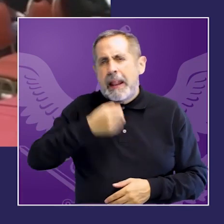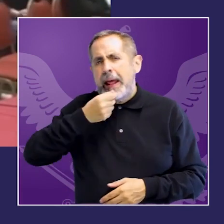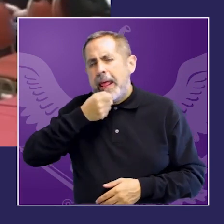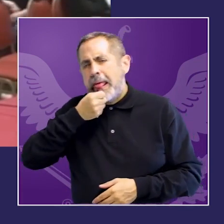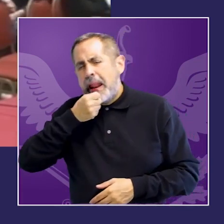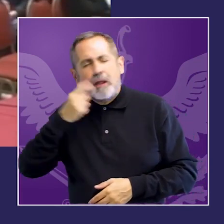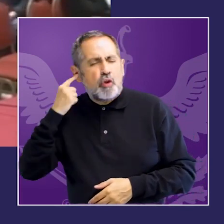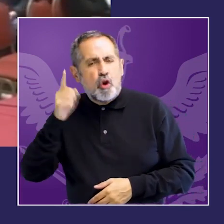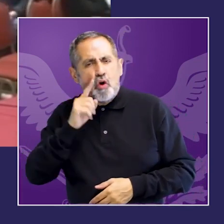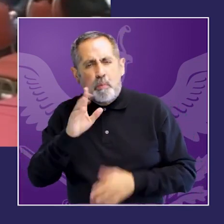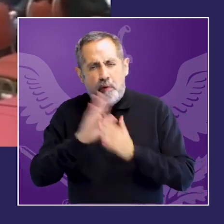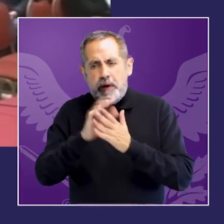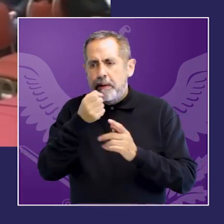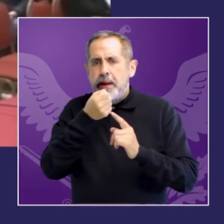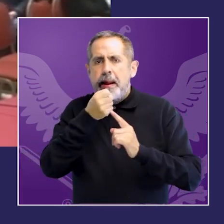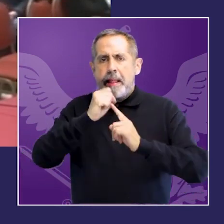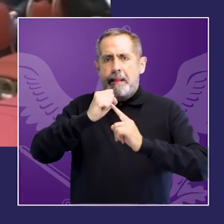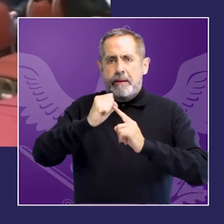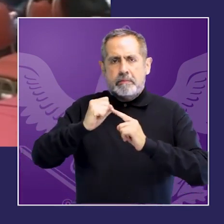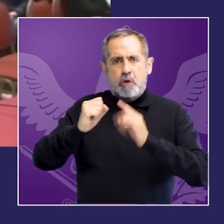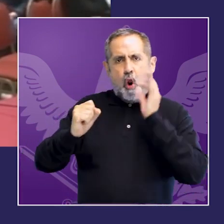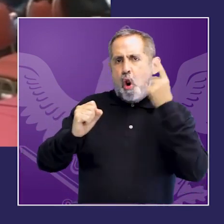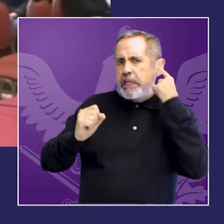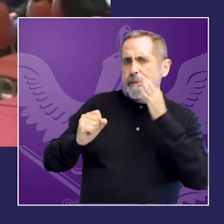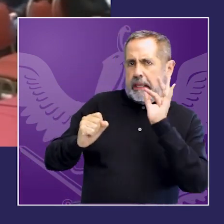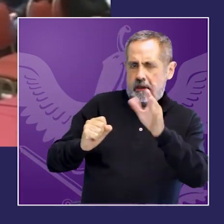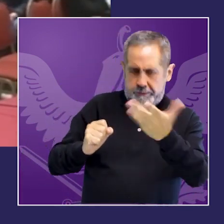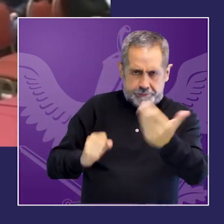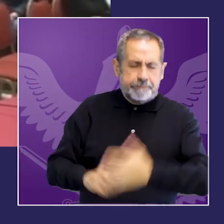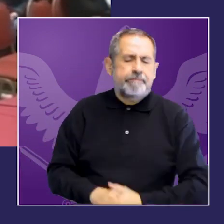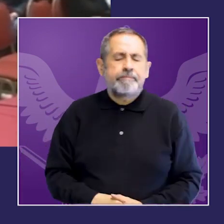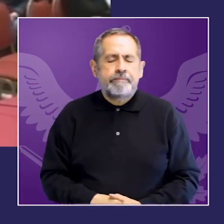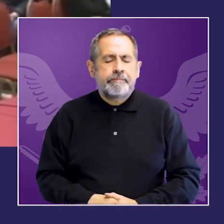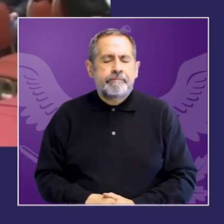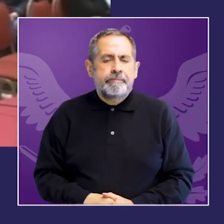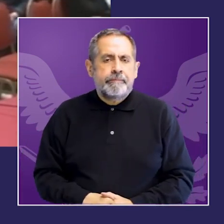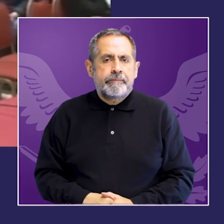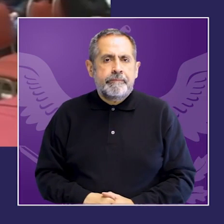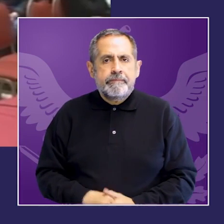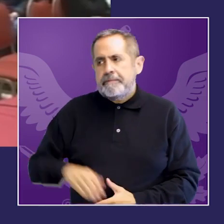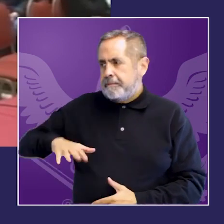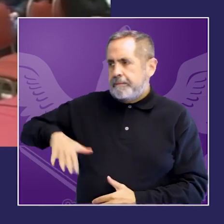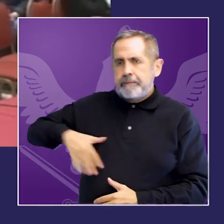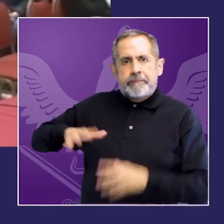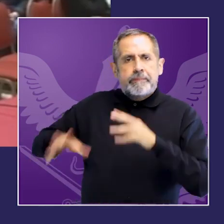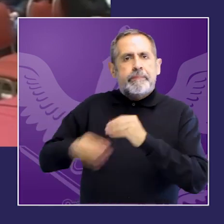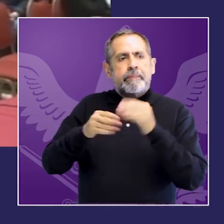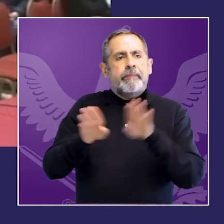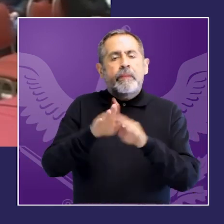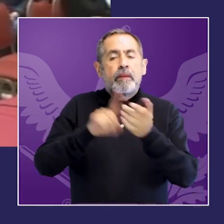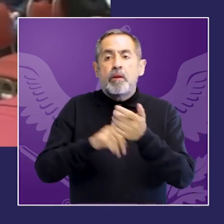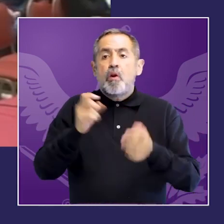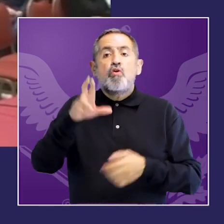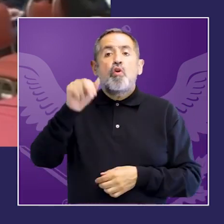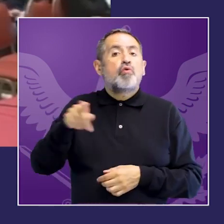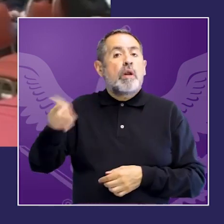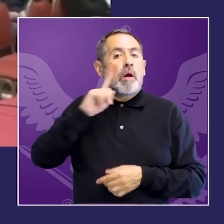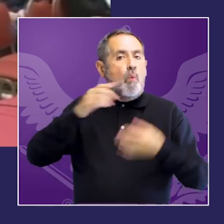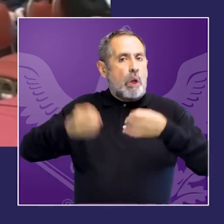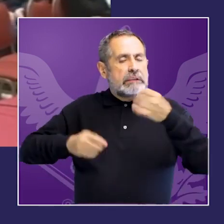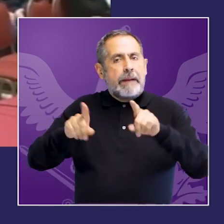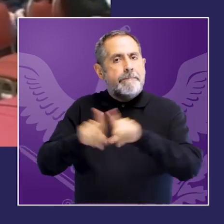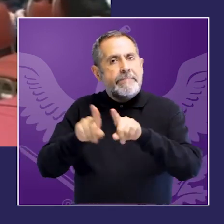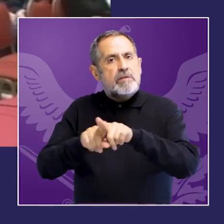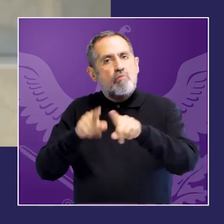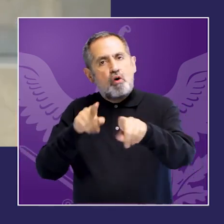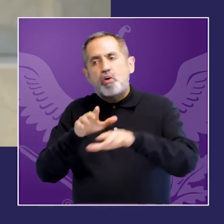perdóname ponete el micrófono como horizontal porque ahí sí bueno un poco relacionado con lo que consultaba recién la